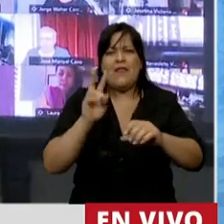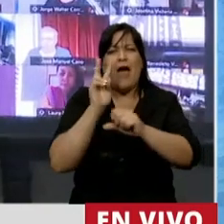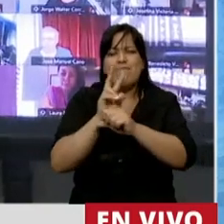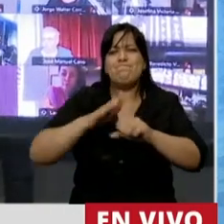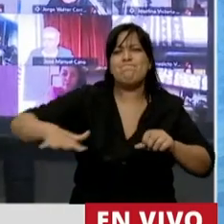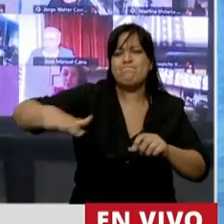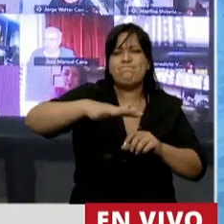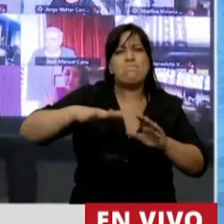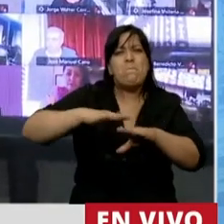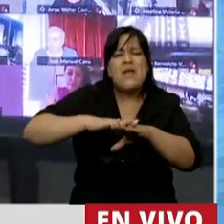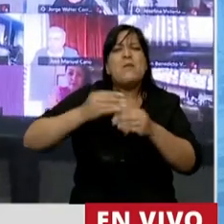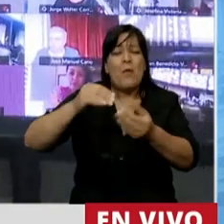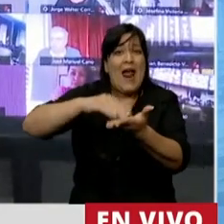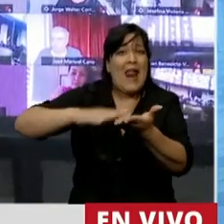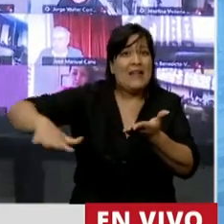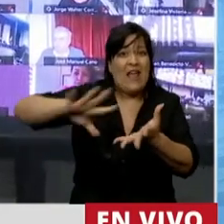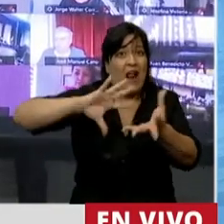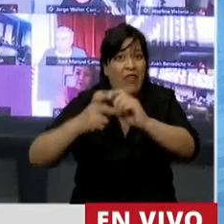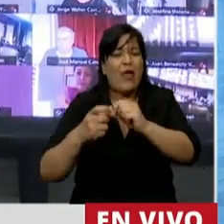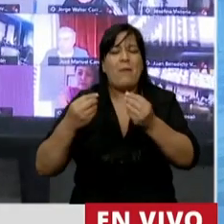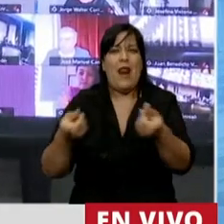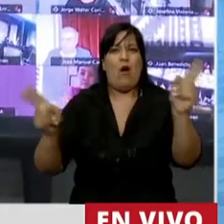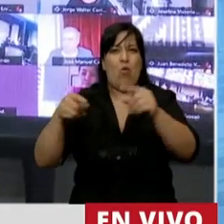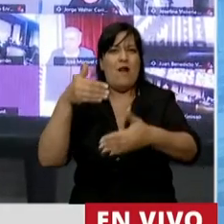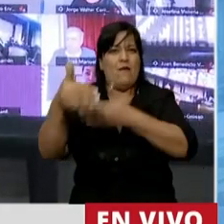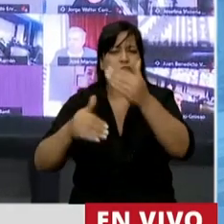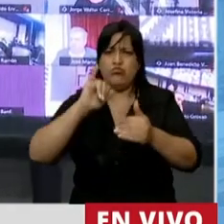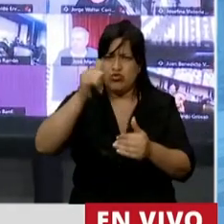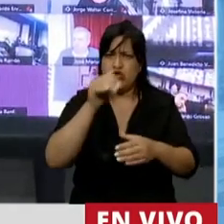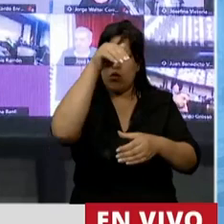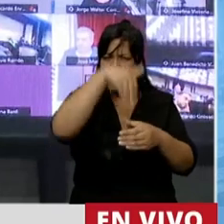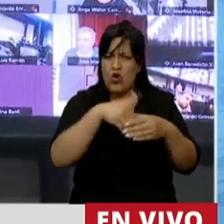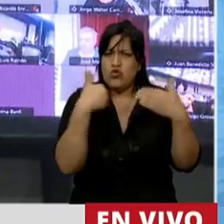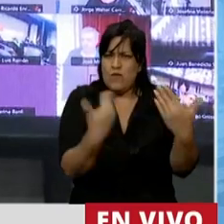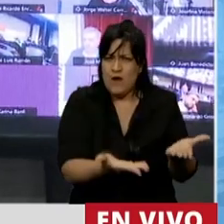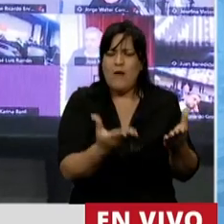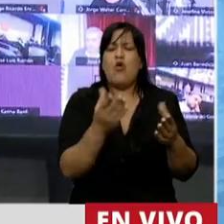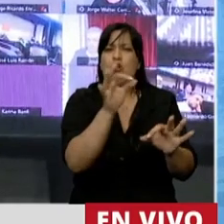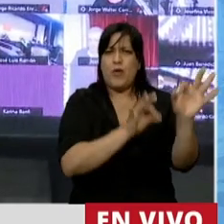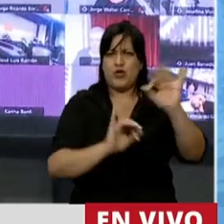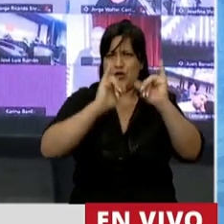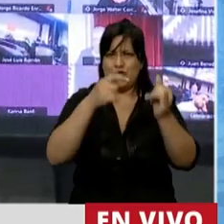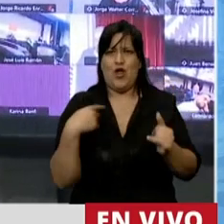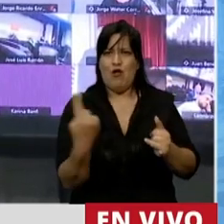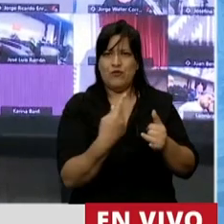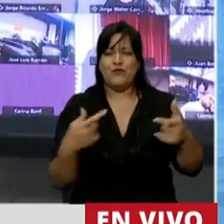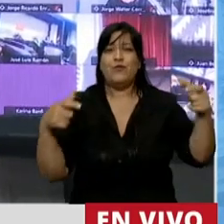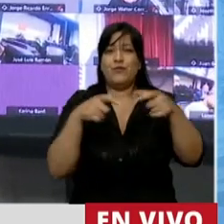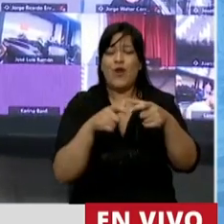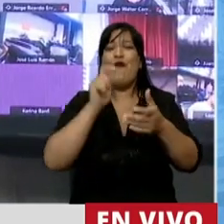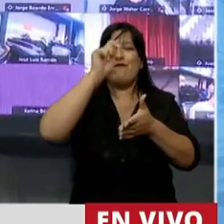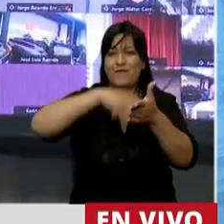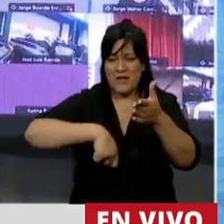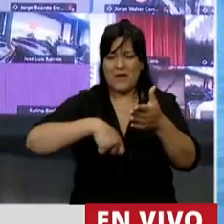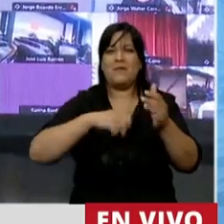mínimas para la recomposición del suelo. Con lo cual vamos a acompañar el proyecto por supuesto porque formamos parte de la co-firma